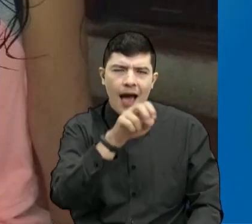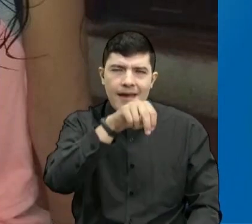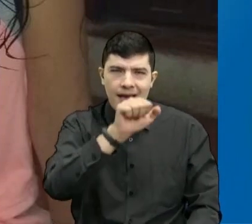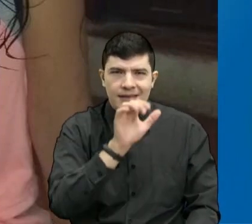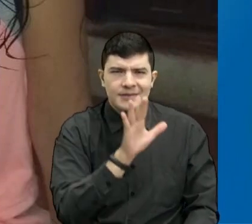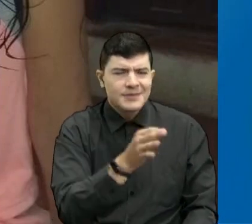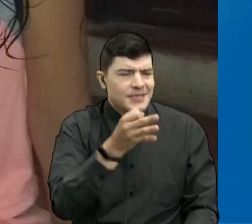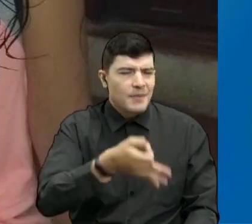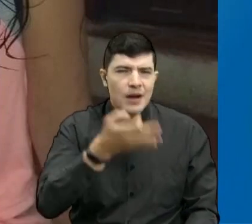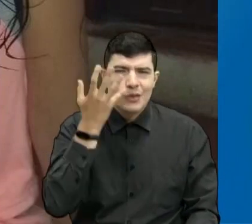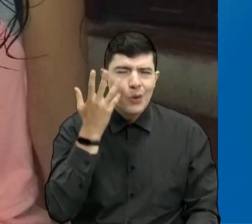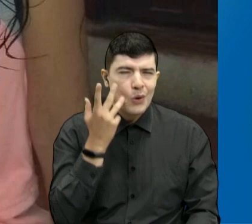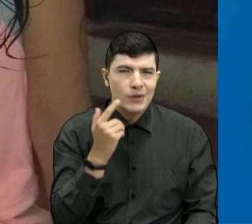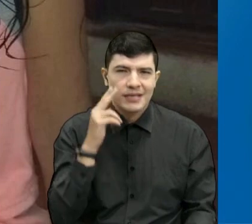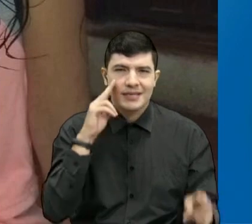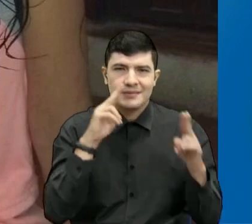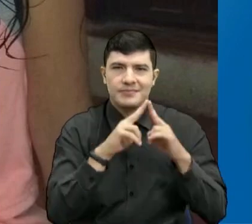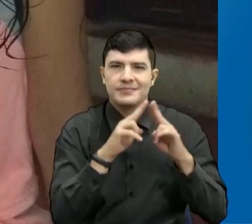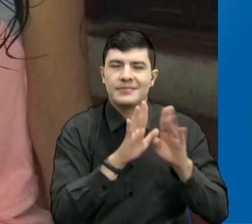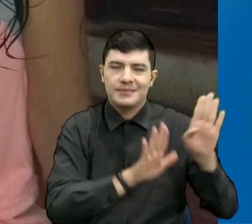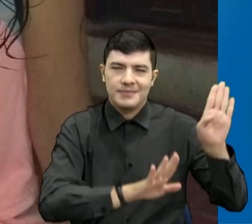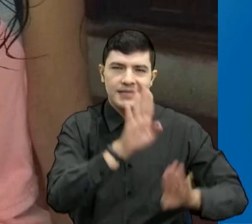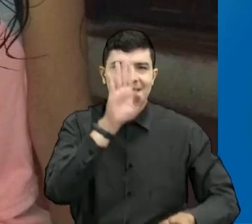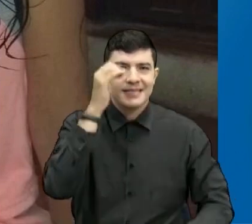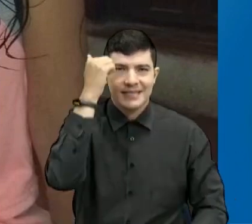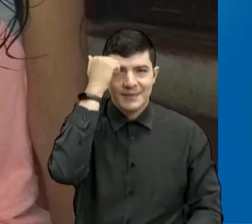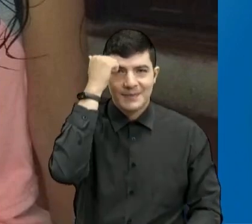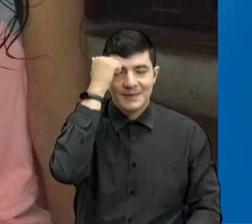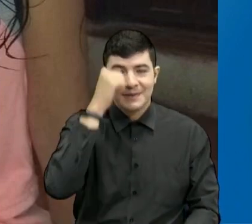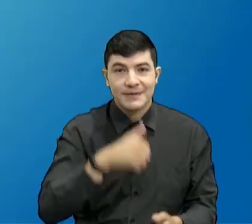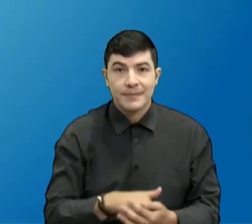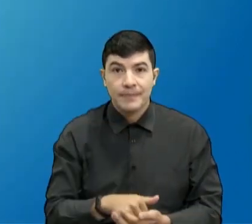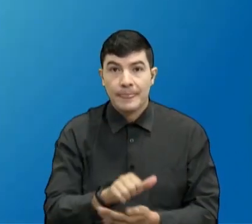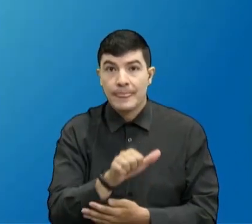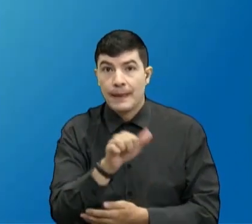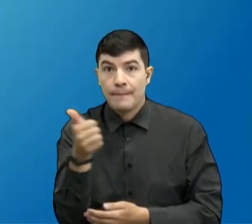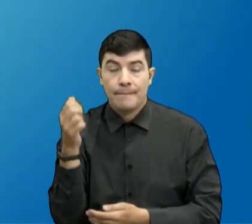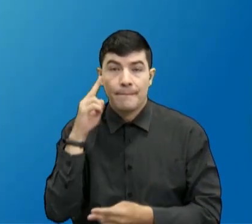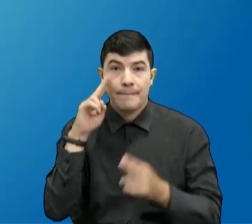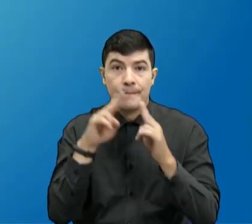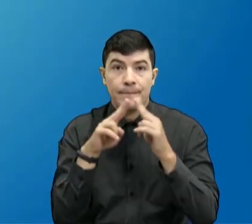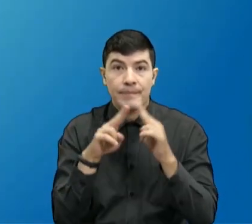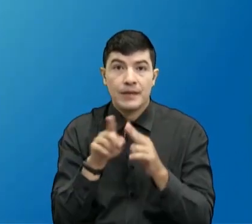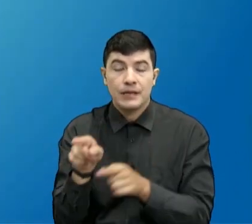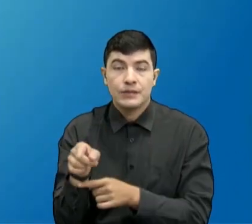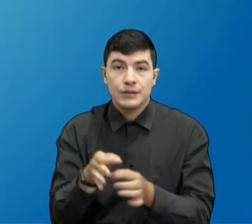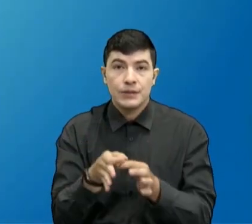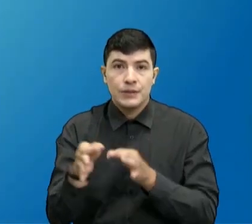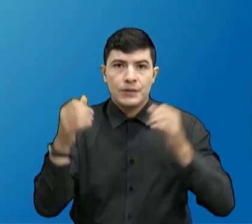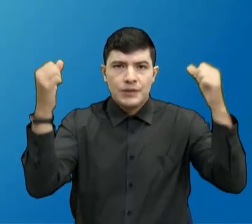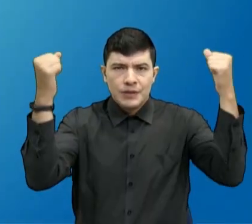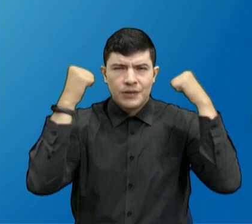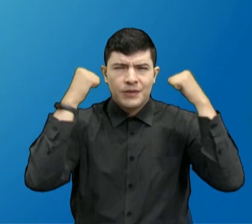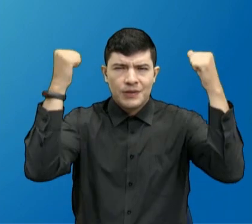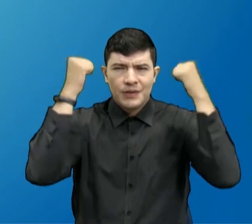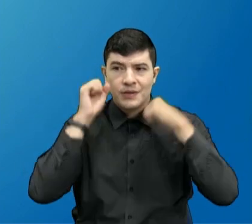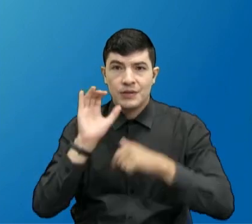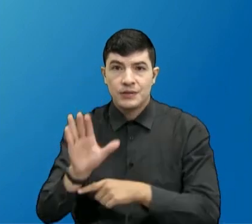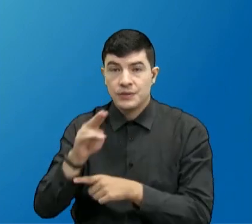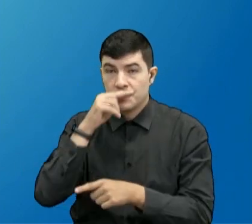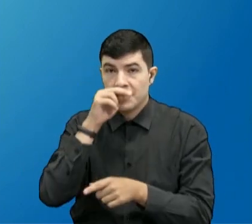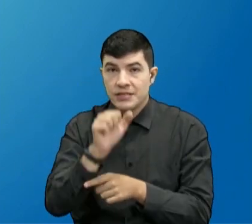conectada con nosotros todos los días. Vamos a ver si tenemos a alguien más desde Piedecuesta, esa muñeca.